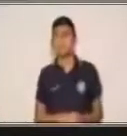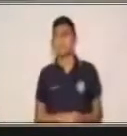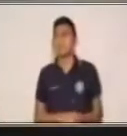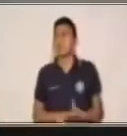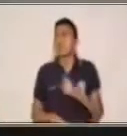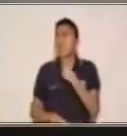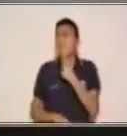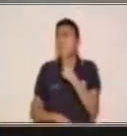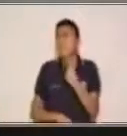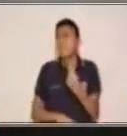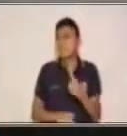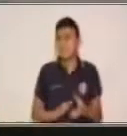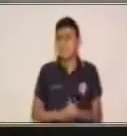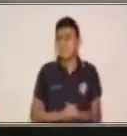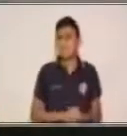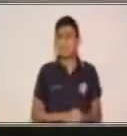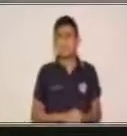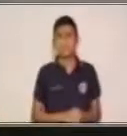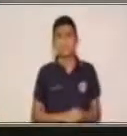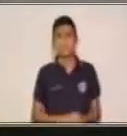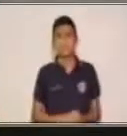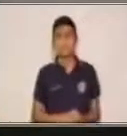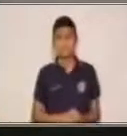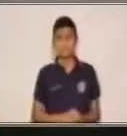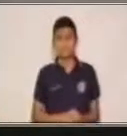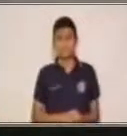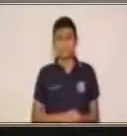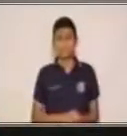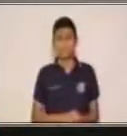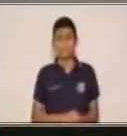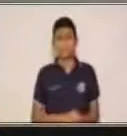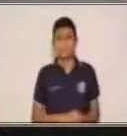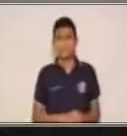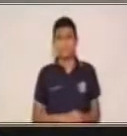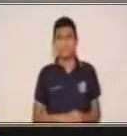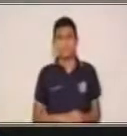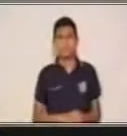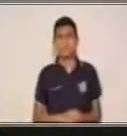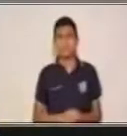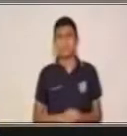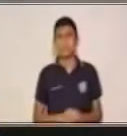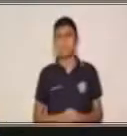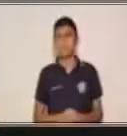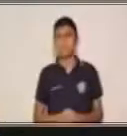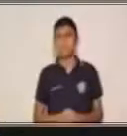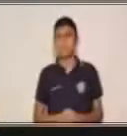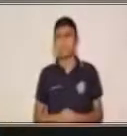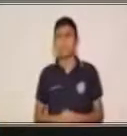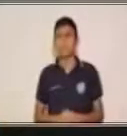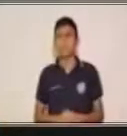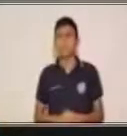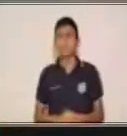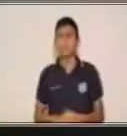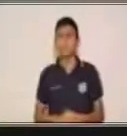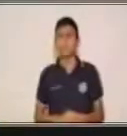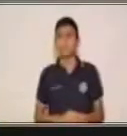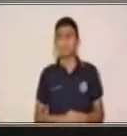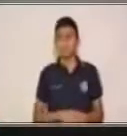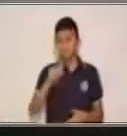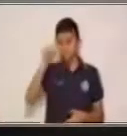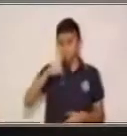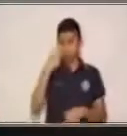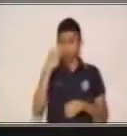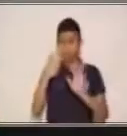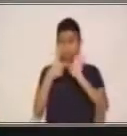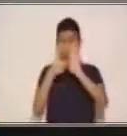qué dice nuestra canción. Ah, vamos a ver. Ahorita vamos con nuestra canción. Es esta por aquí.